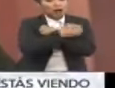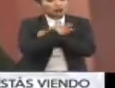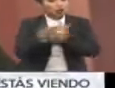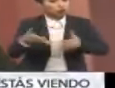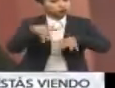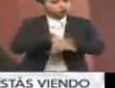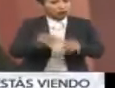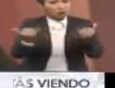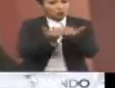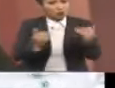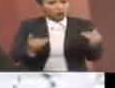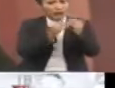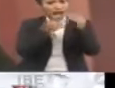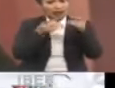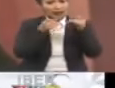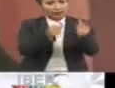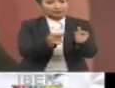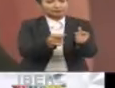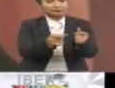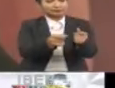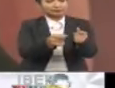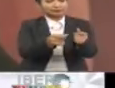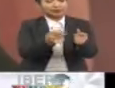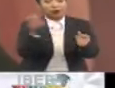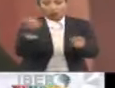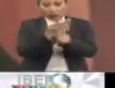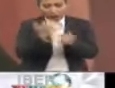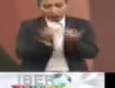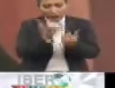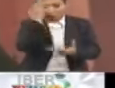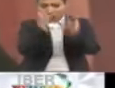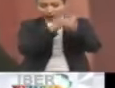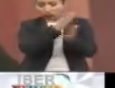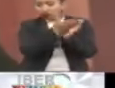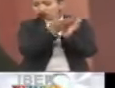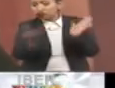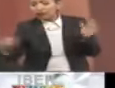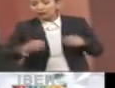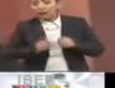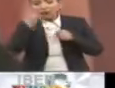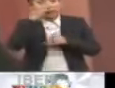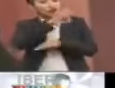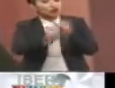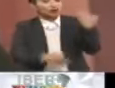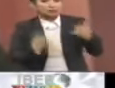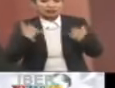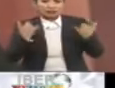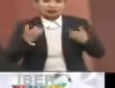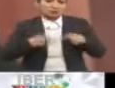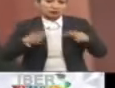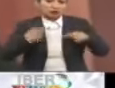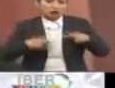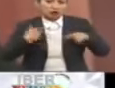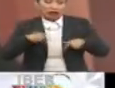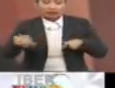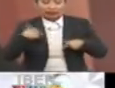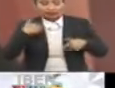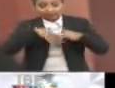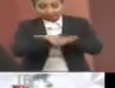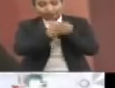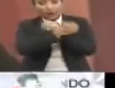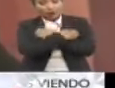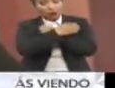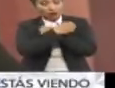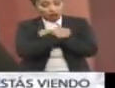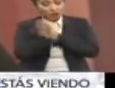inclusiva, equitativa y de calidad, con oportunidades de aprendizaje a lo largo de la vida para todas las personas, que promueven el acceso a la